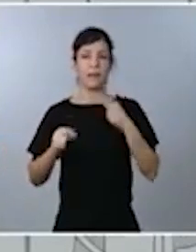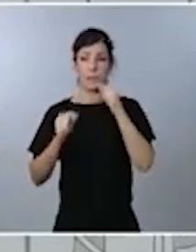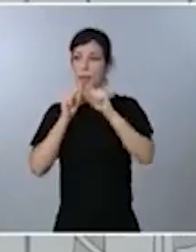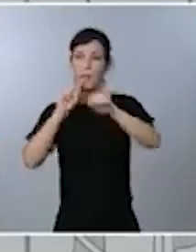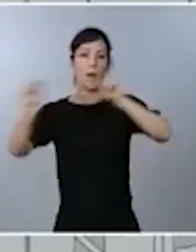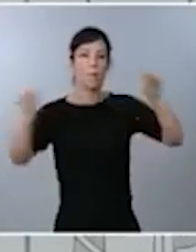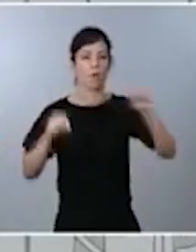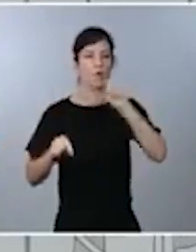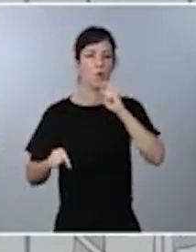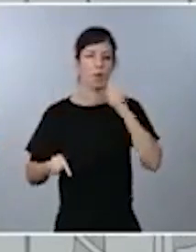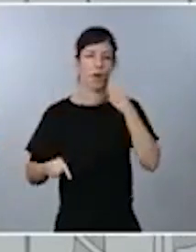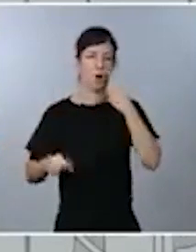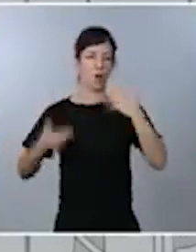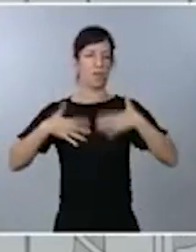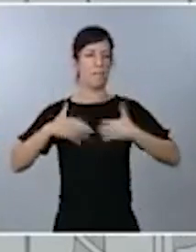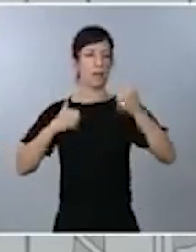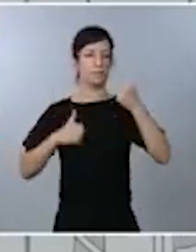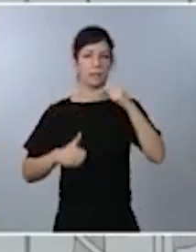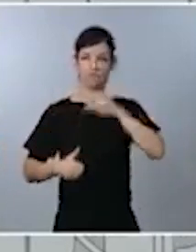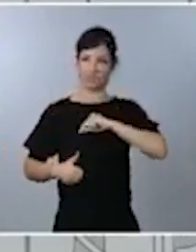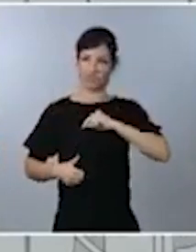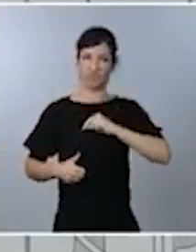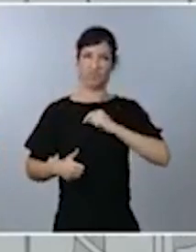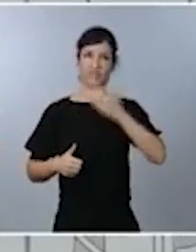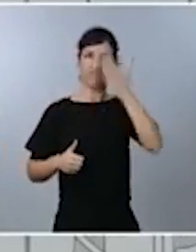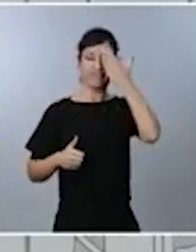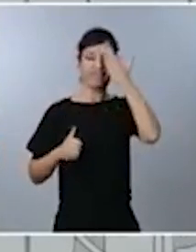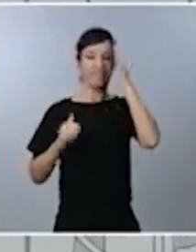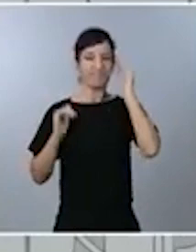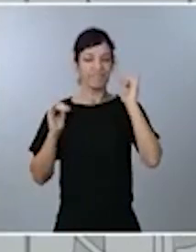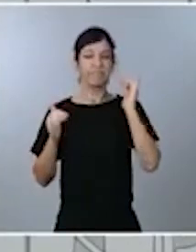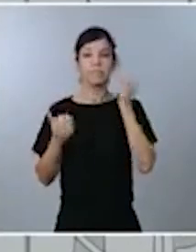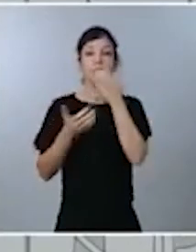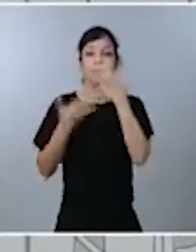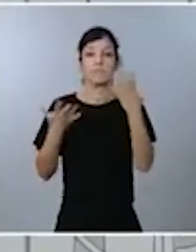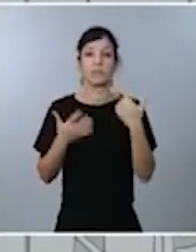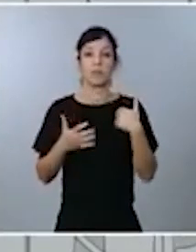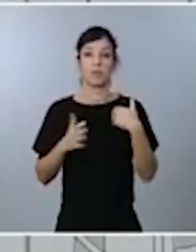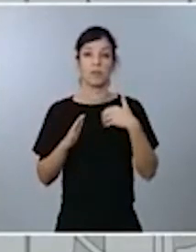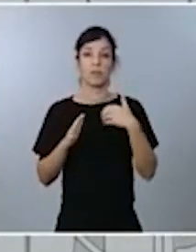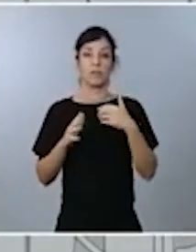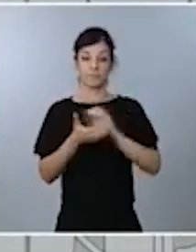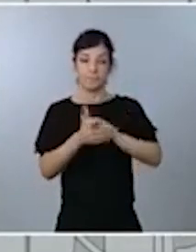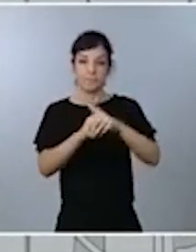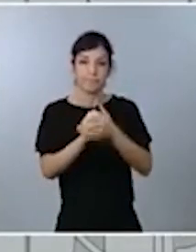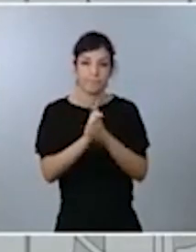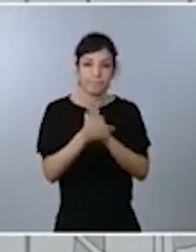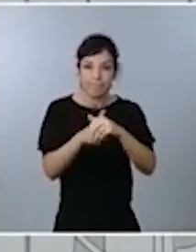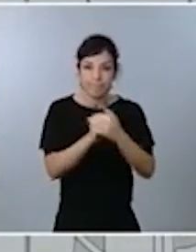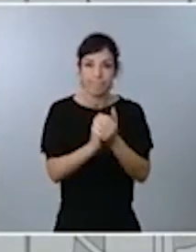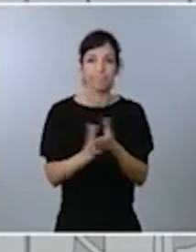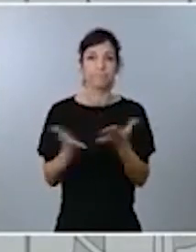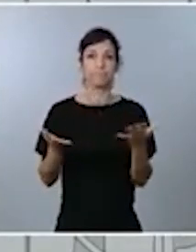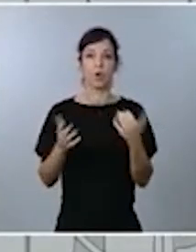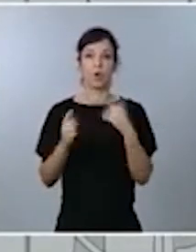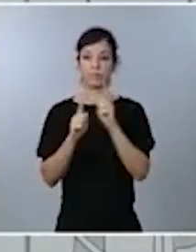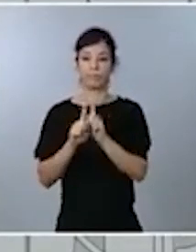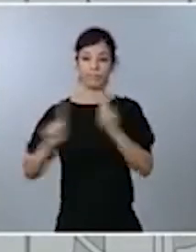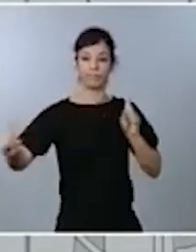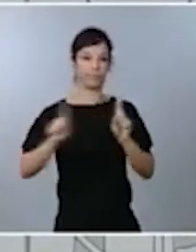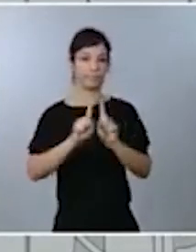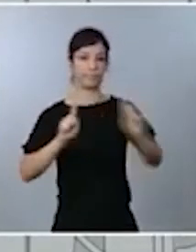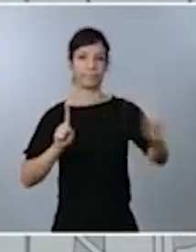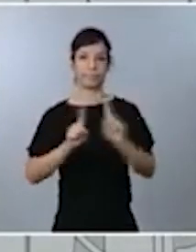Estamos mucho más concienciados sobre la eficacia, por ejemplo, de las medidas de higiene, de lavado de mano, la distancia social, el uso